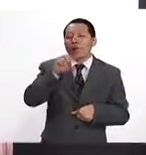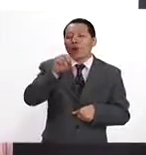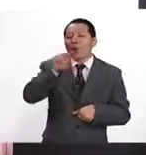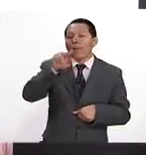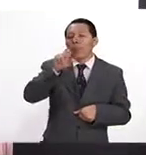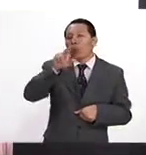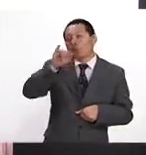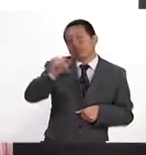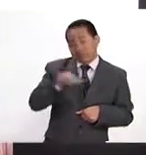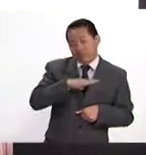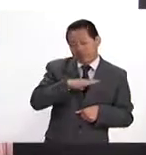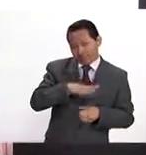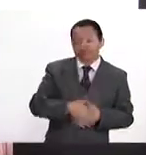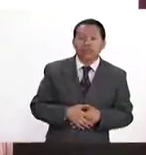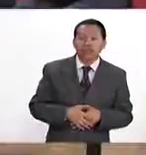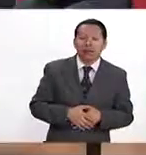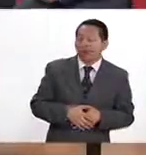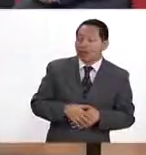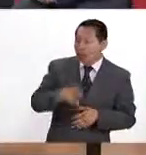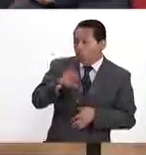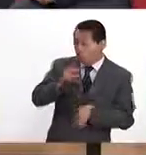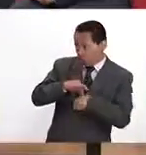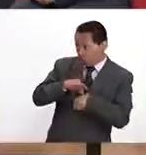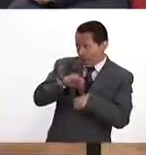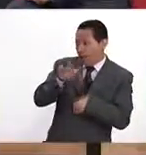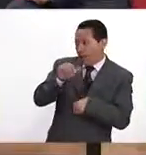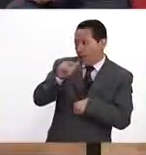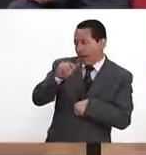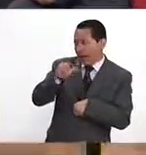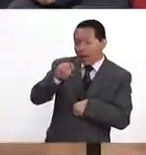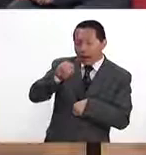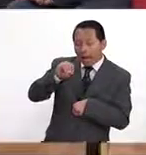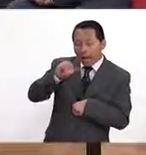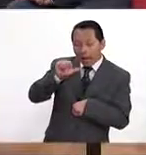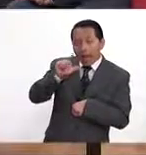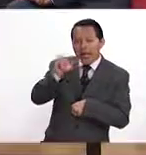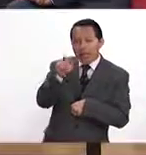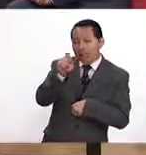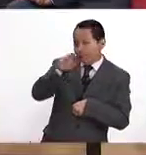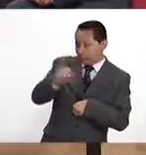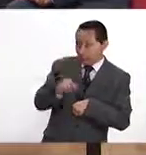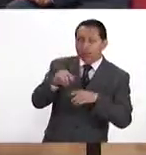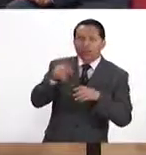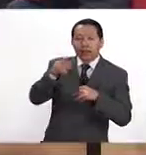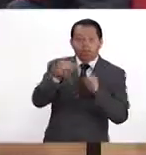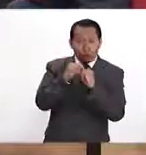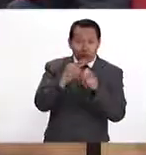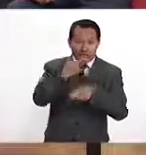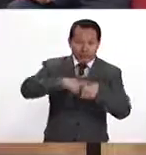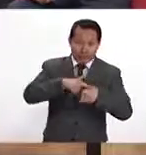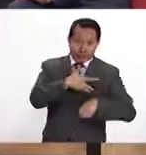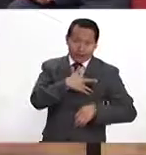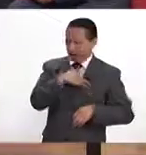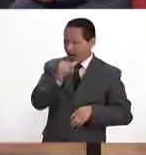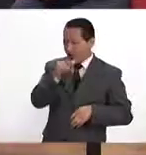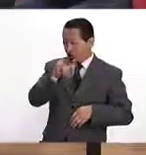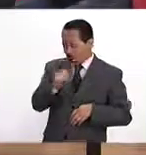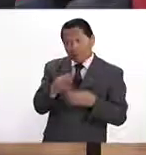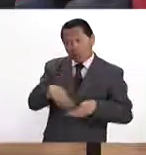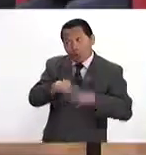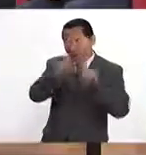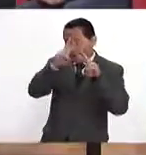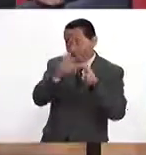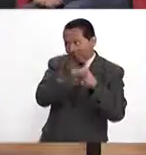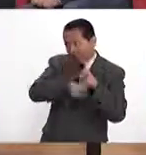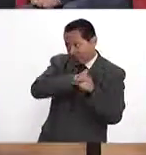Correcto. Bueno, doctora Alexandra Arias Mendoza, gracias por acompañarnos del Instituto Nacional de Cardiología. Un placer hablar con ustedes sobre este importante tema de